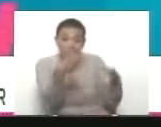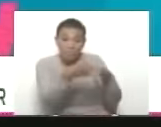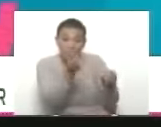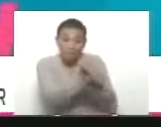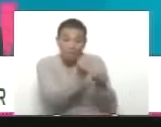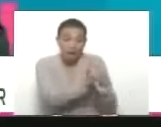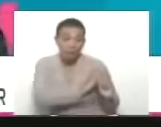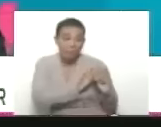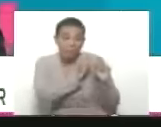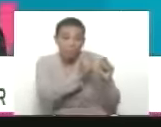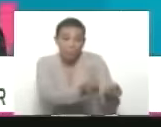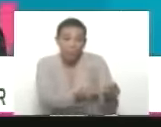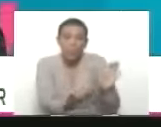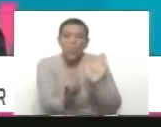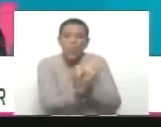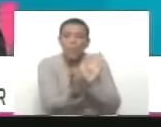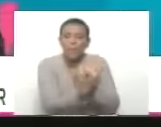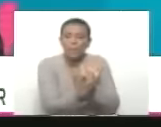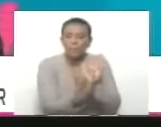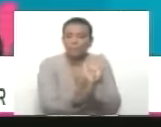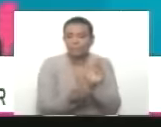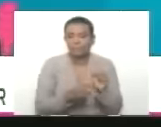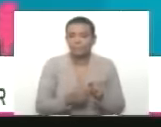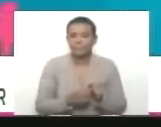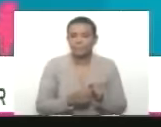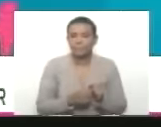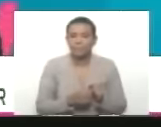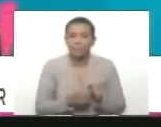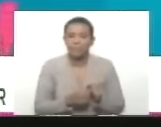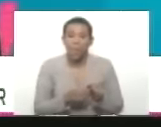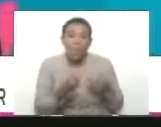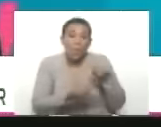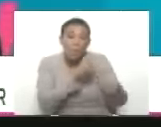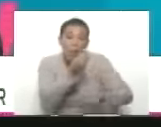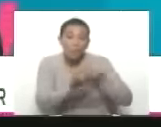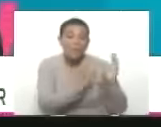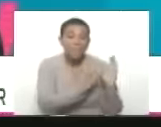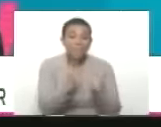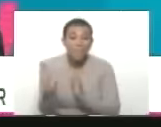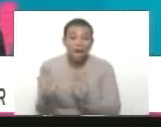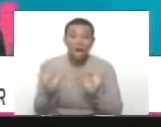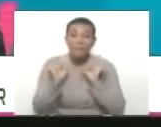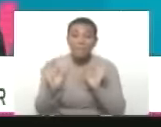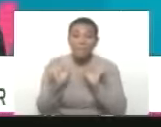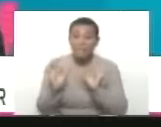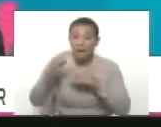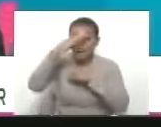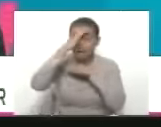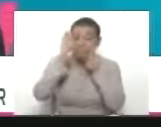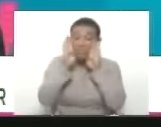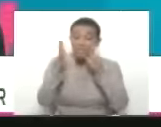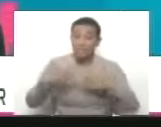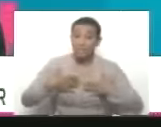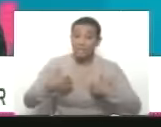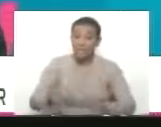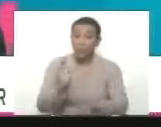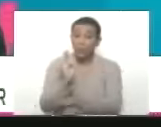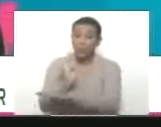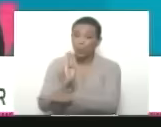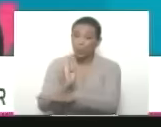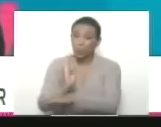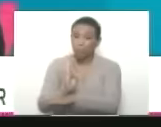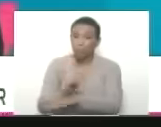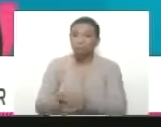lo siguiente. lo que van a ser los planes especiales para la protección de las